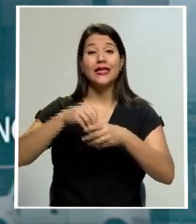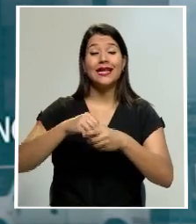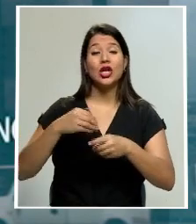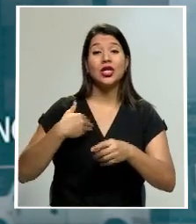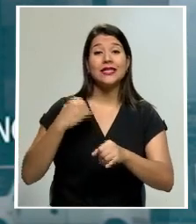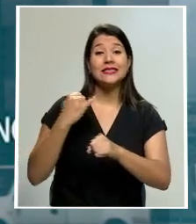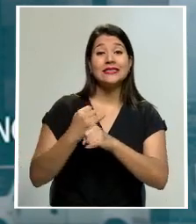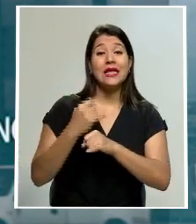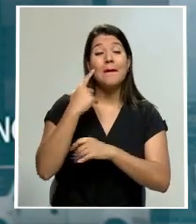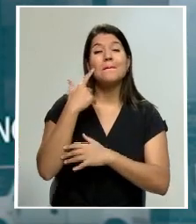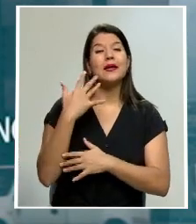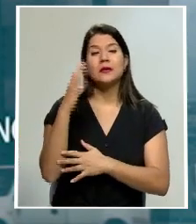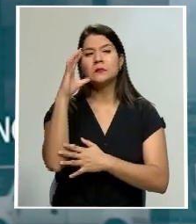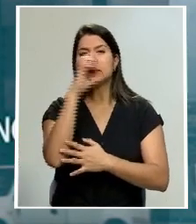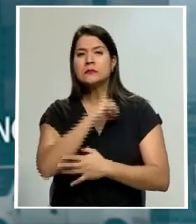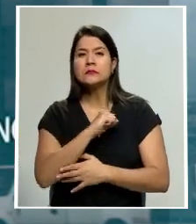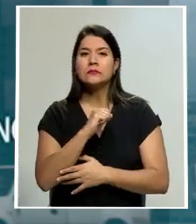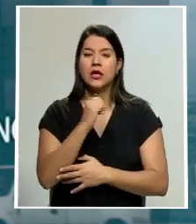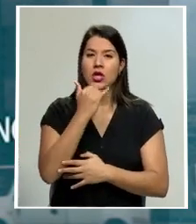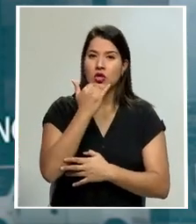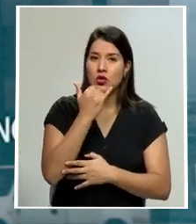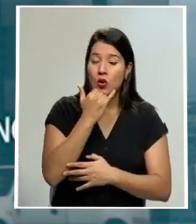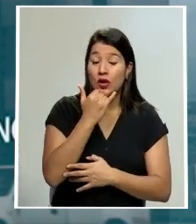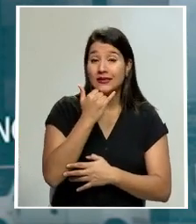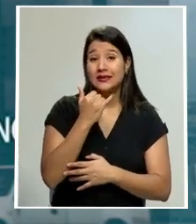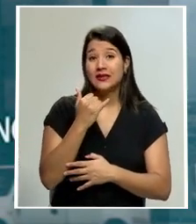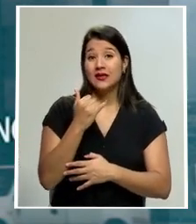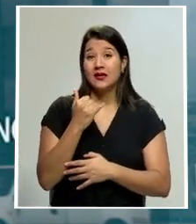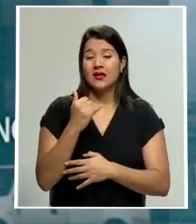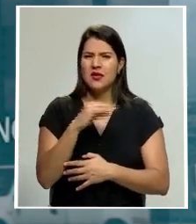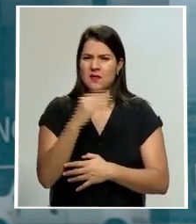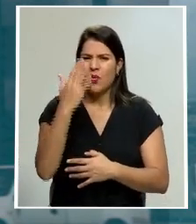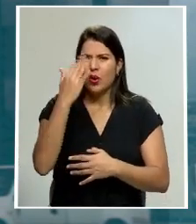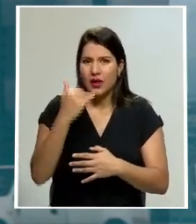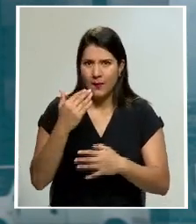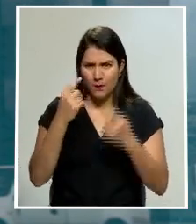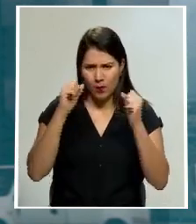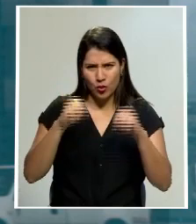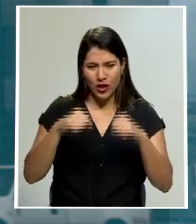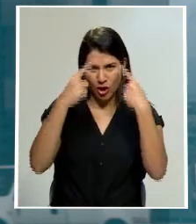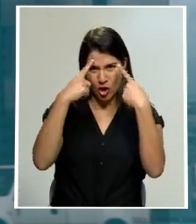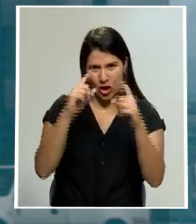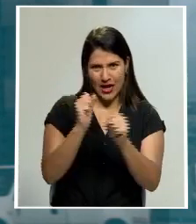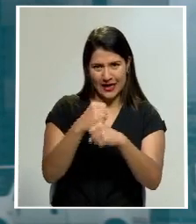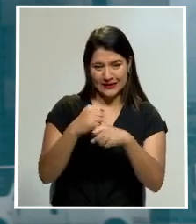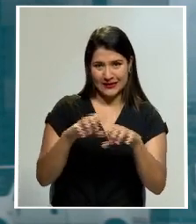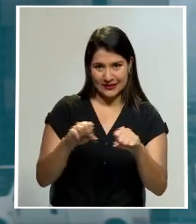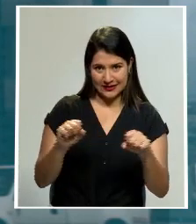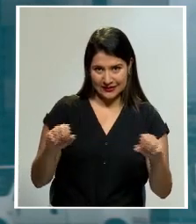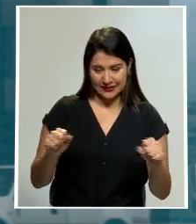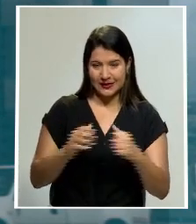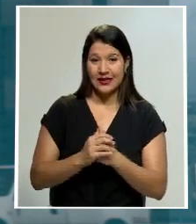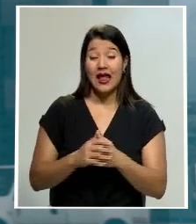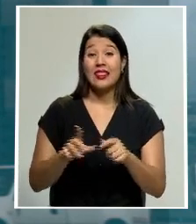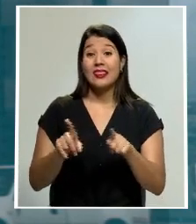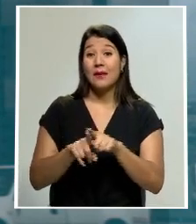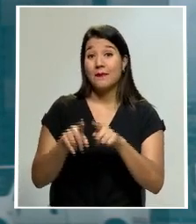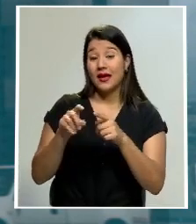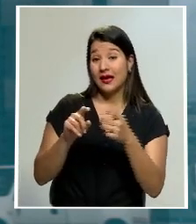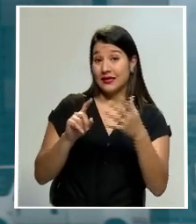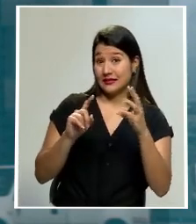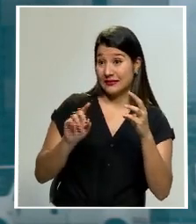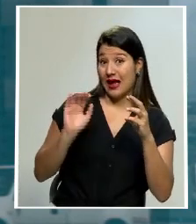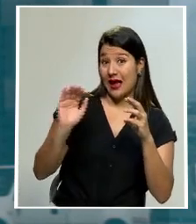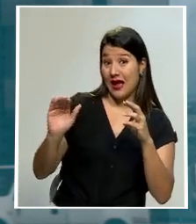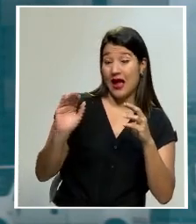debilidades y deficiencias que facilitaron las presuntas irregularidades. Además de informar a la Procuraduría de la Ética Pública y a la